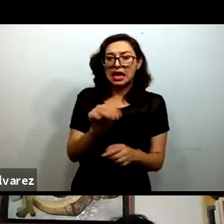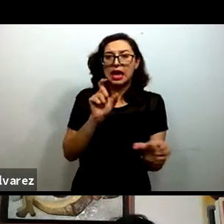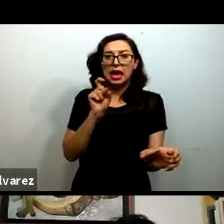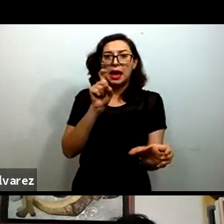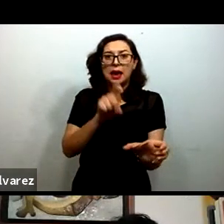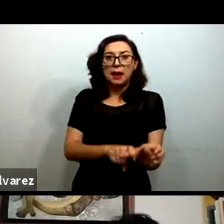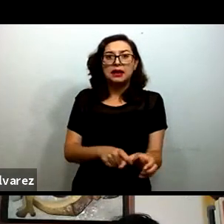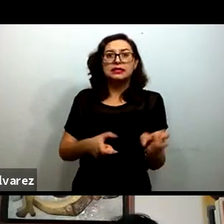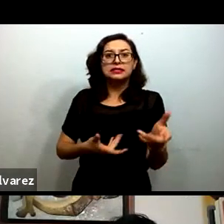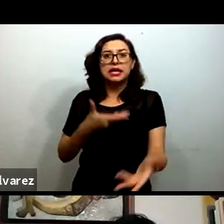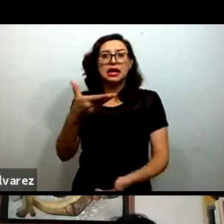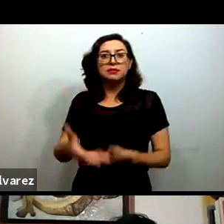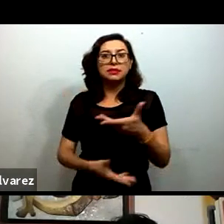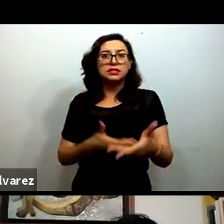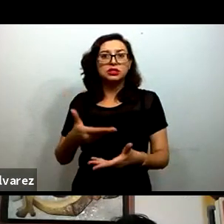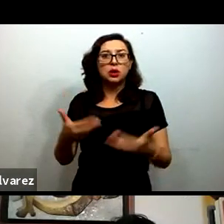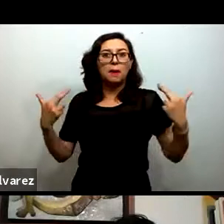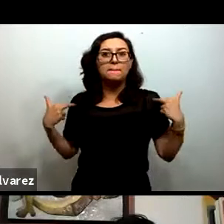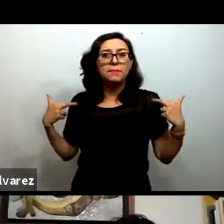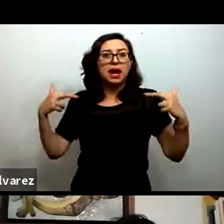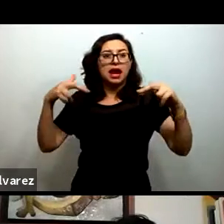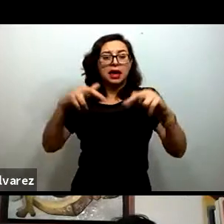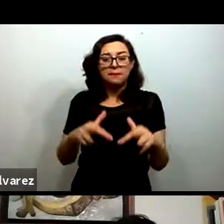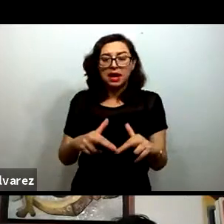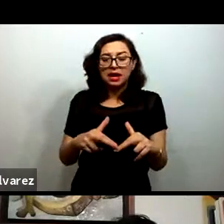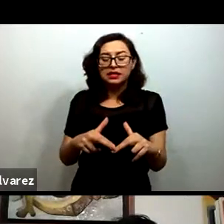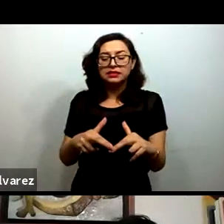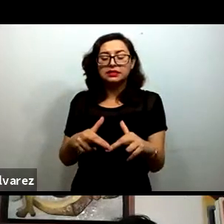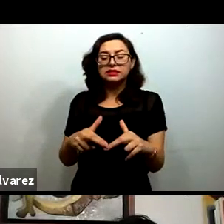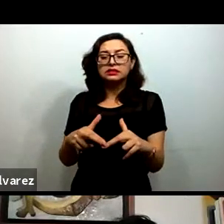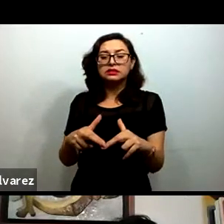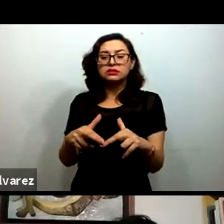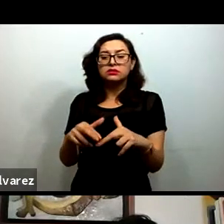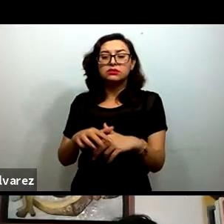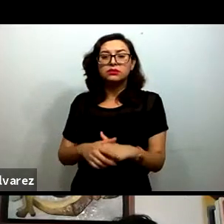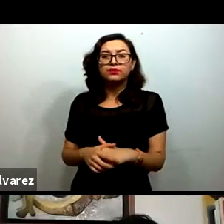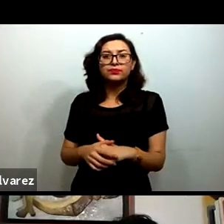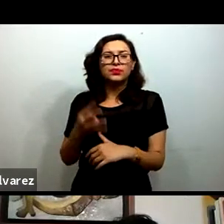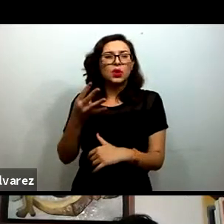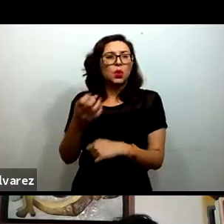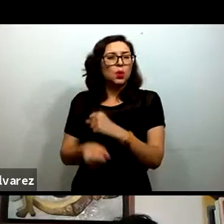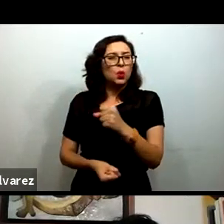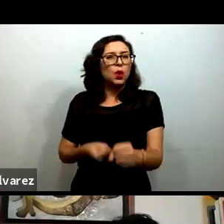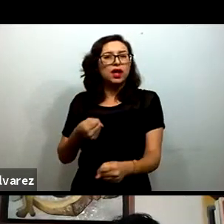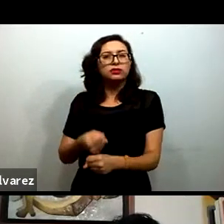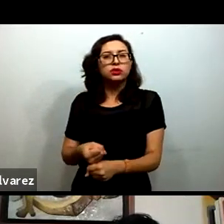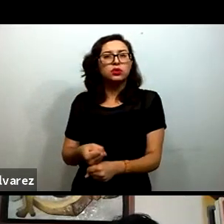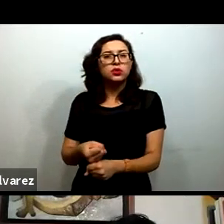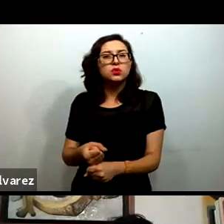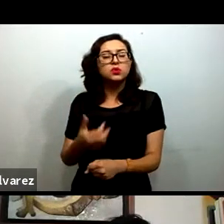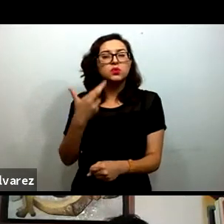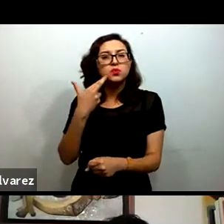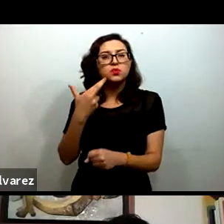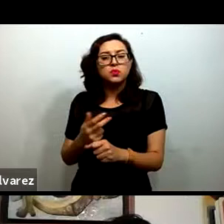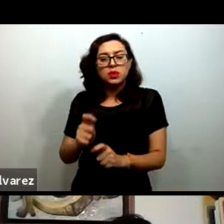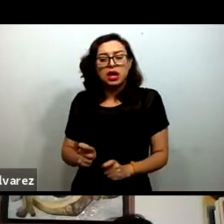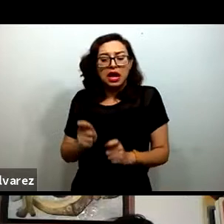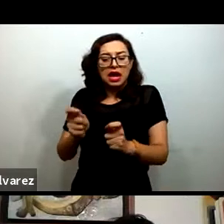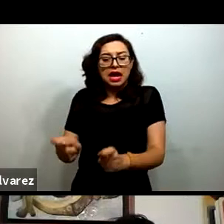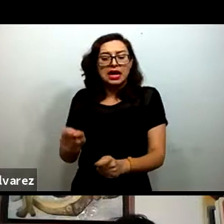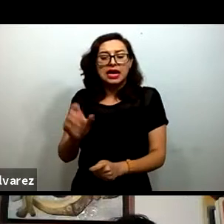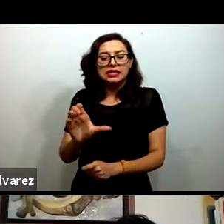profesores del área de soluciones educativas digitales. Desde hace cuatro años asignó la dirección de la Fundación ESM en México,